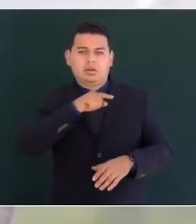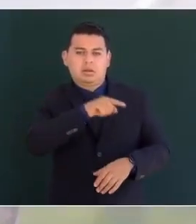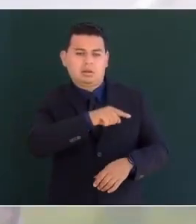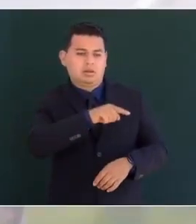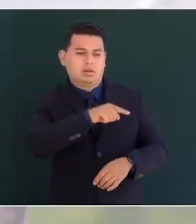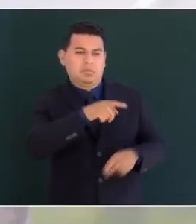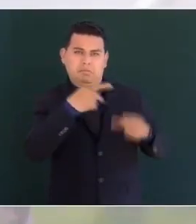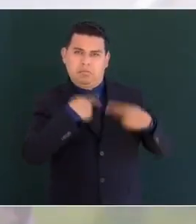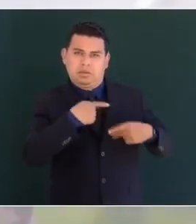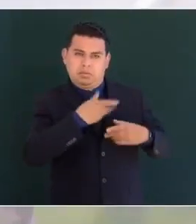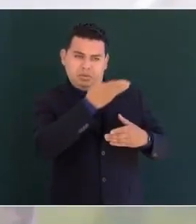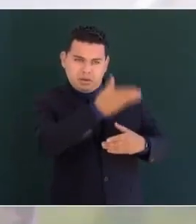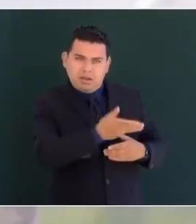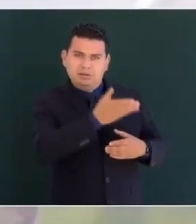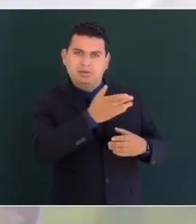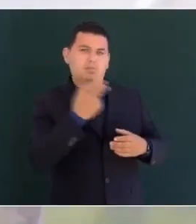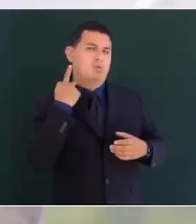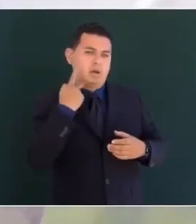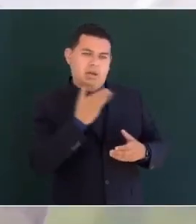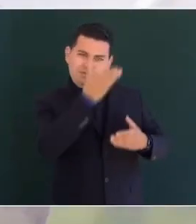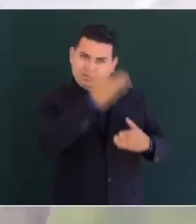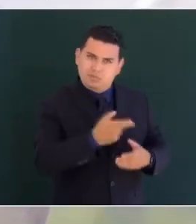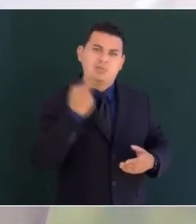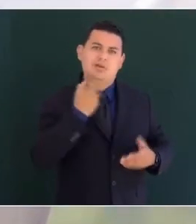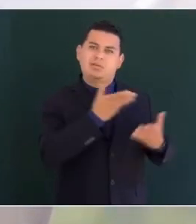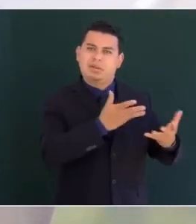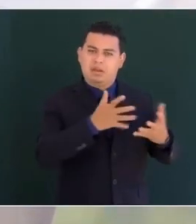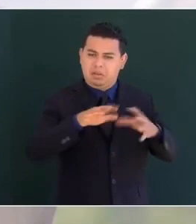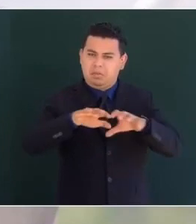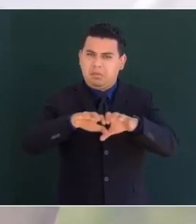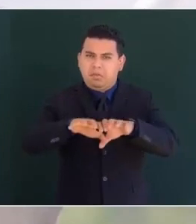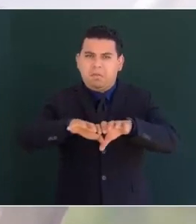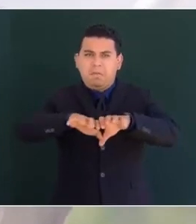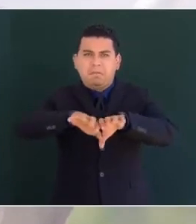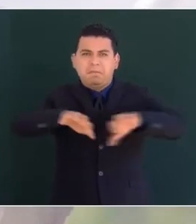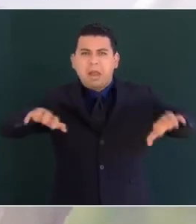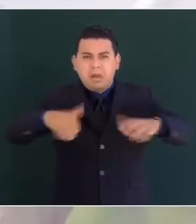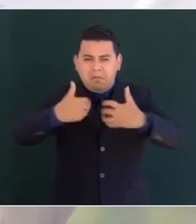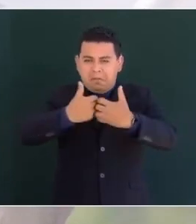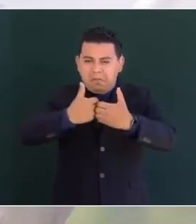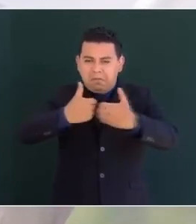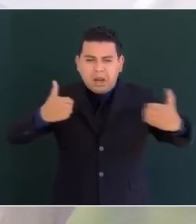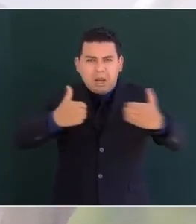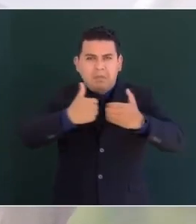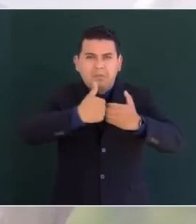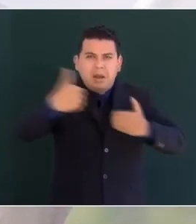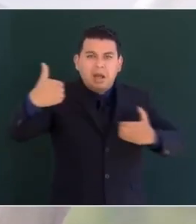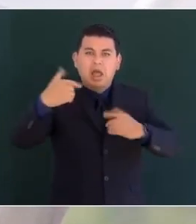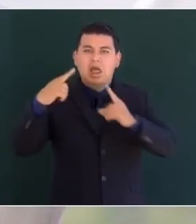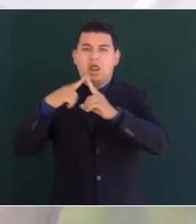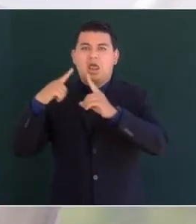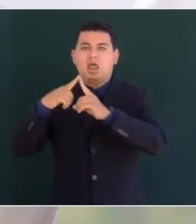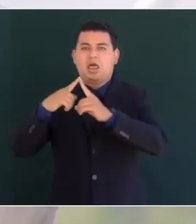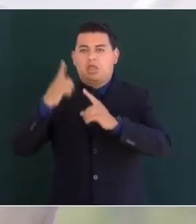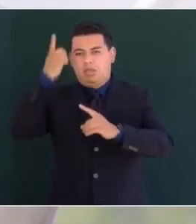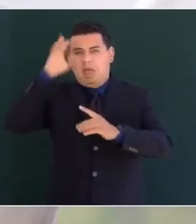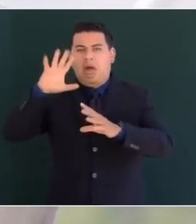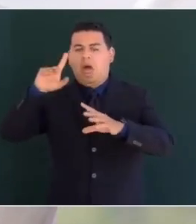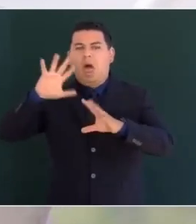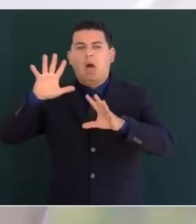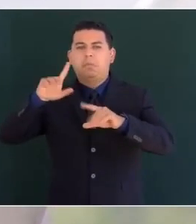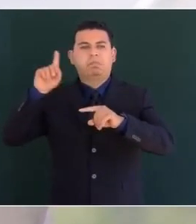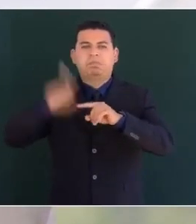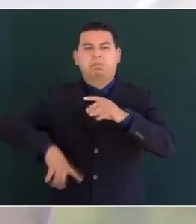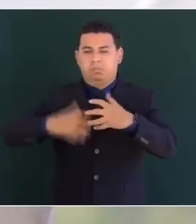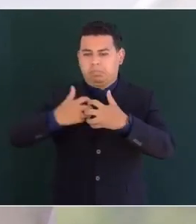que es del César y supo Juárez y los liberales enfrentar y vencer a la reacción